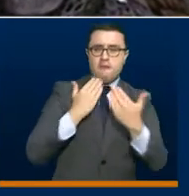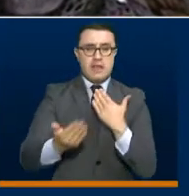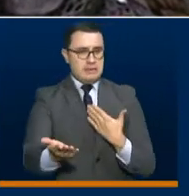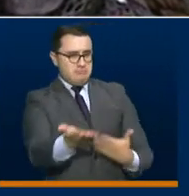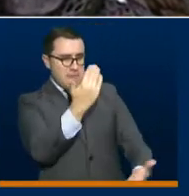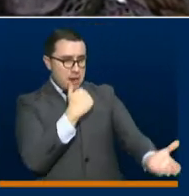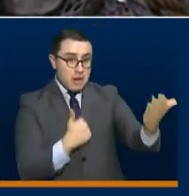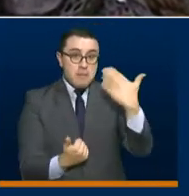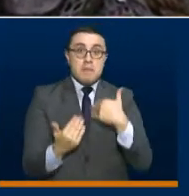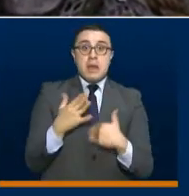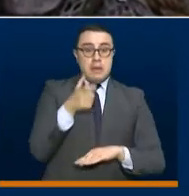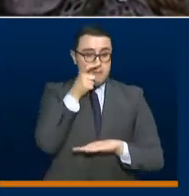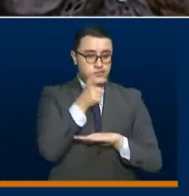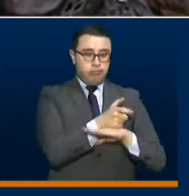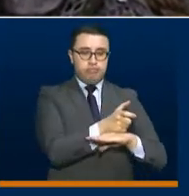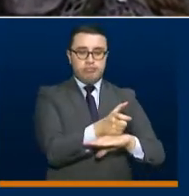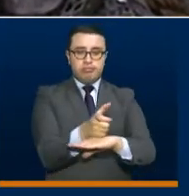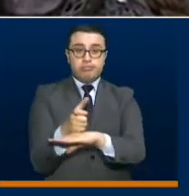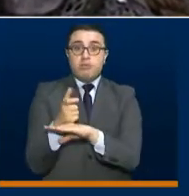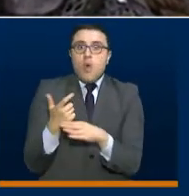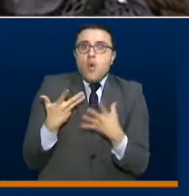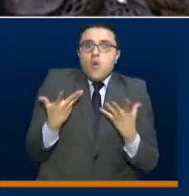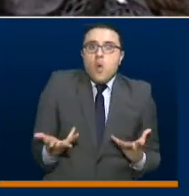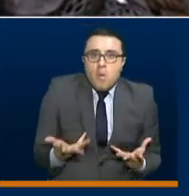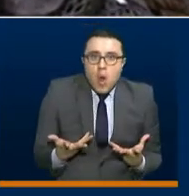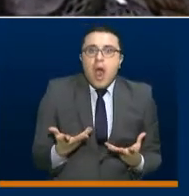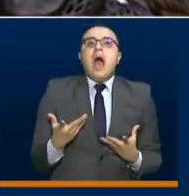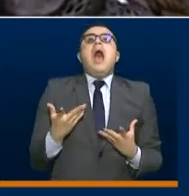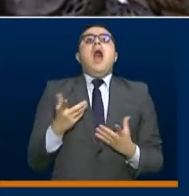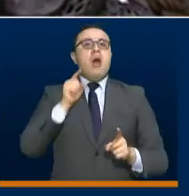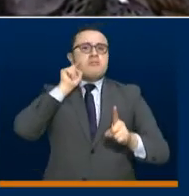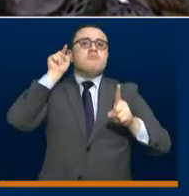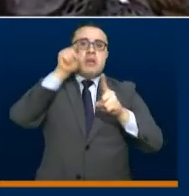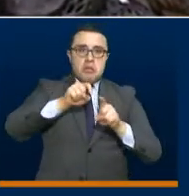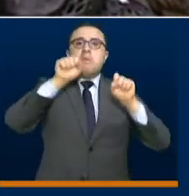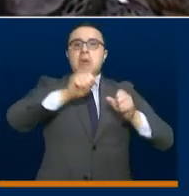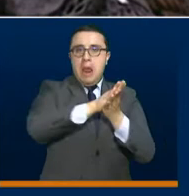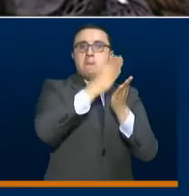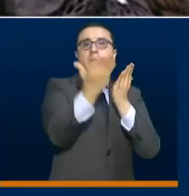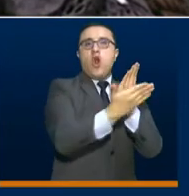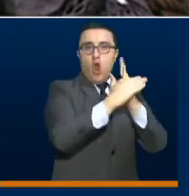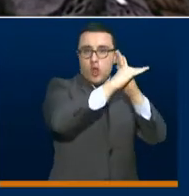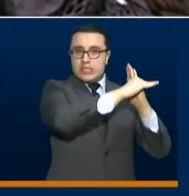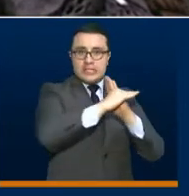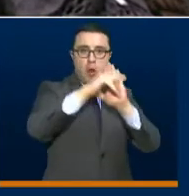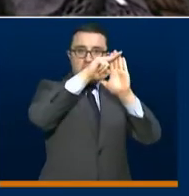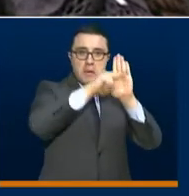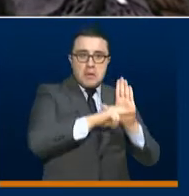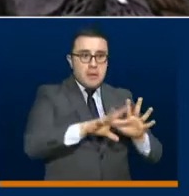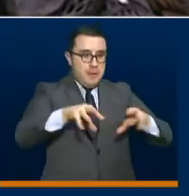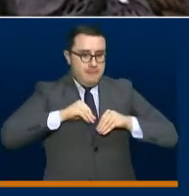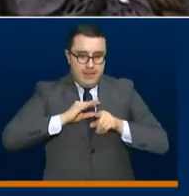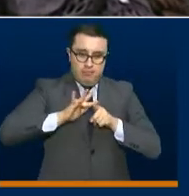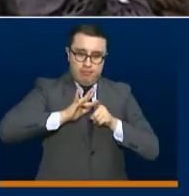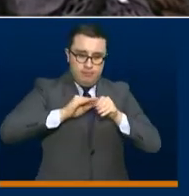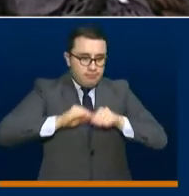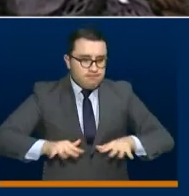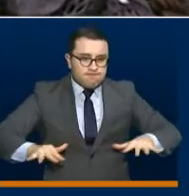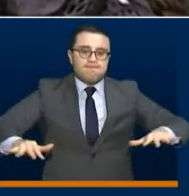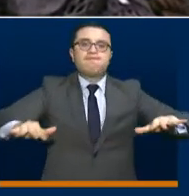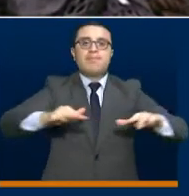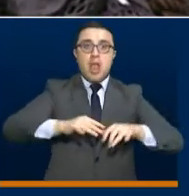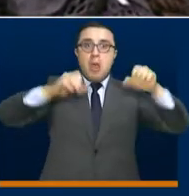esperan hacer el monitoreo constante para que las prácticas y protocolos de bioseguridad se cumplan y por supuesto que se cumplan también